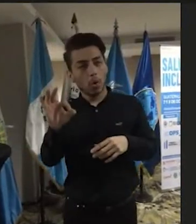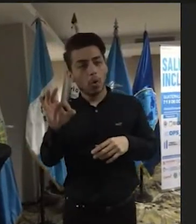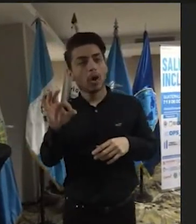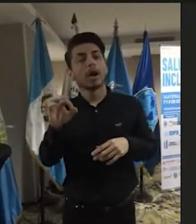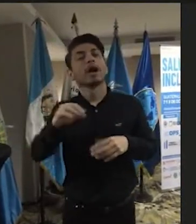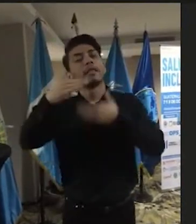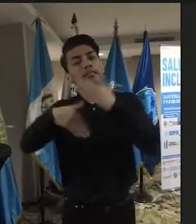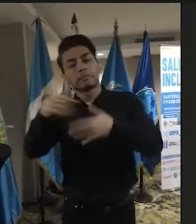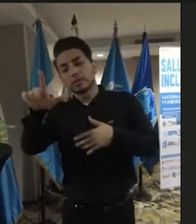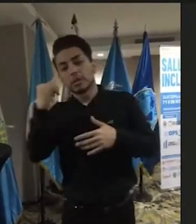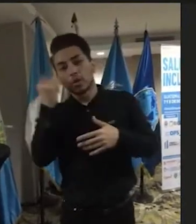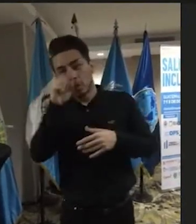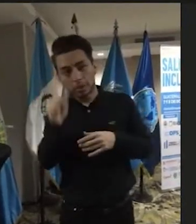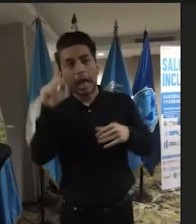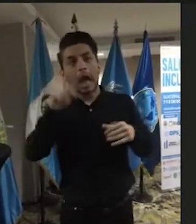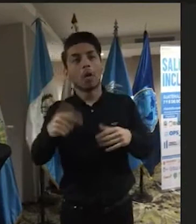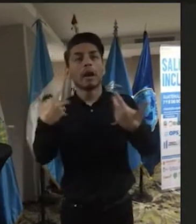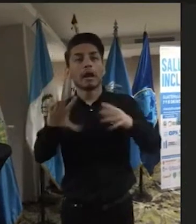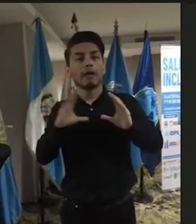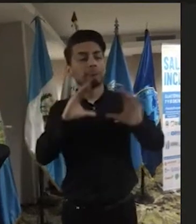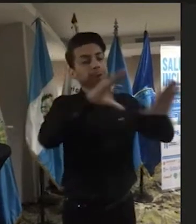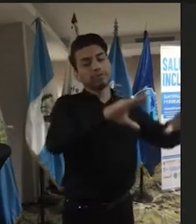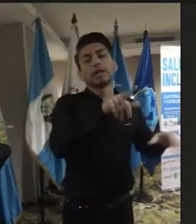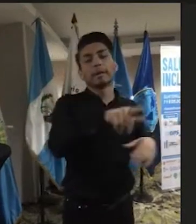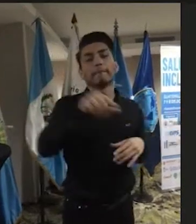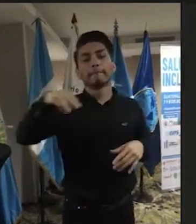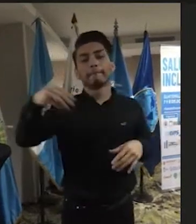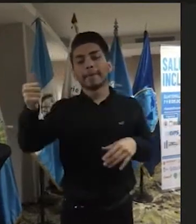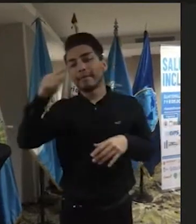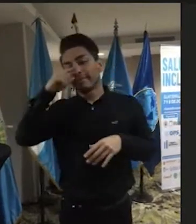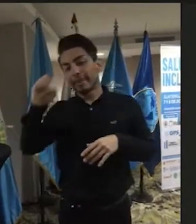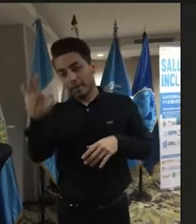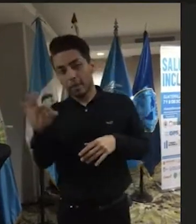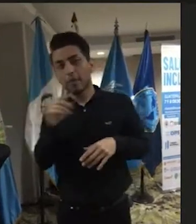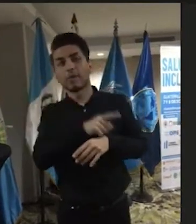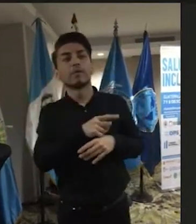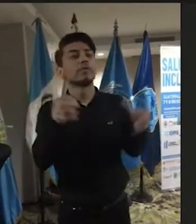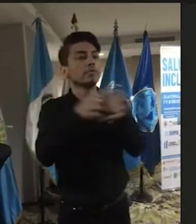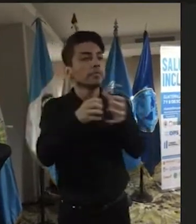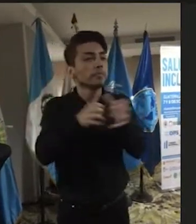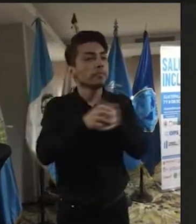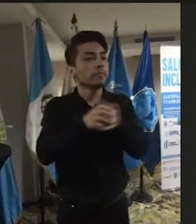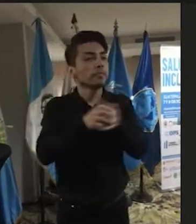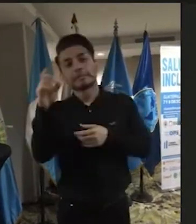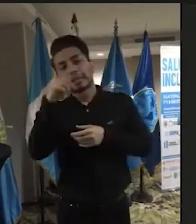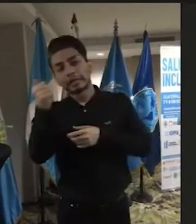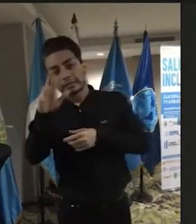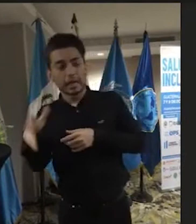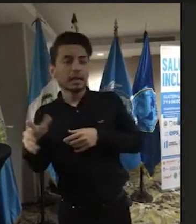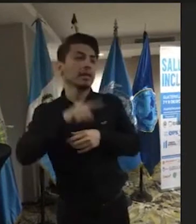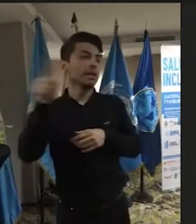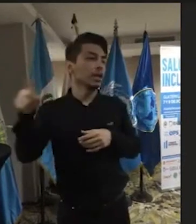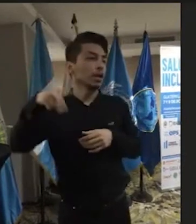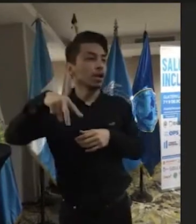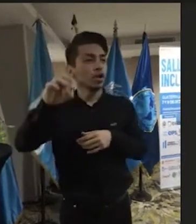continuando Mateo Baltazar. Parte del equipo César Arresis, Nora Leiva. De verdad